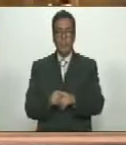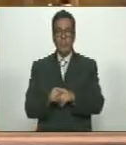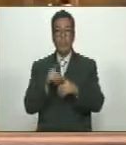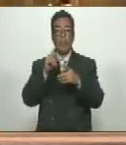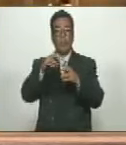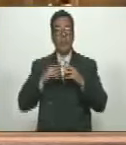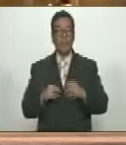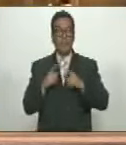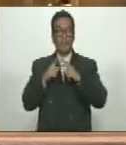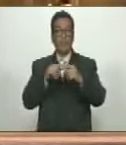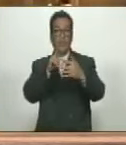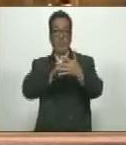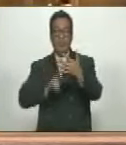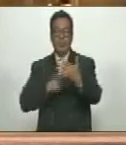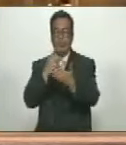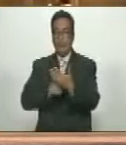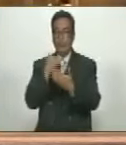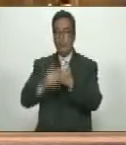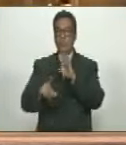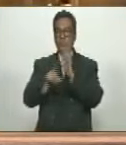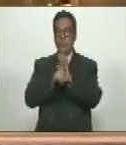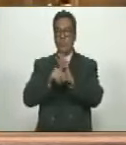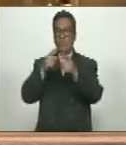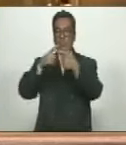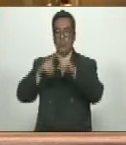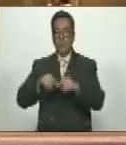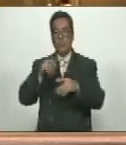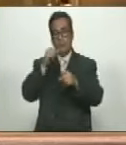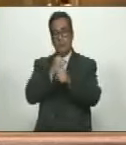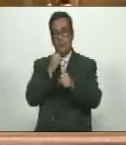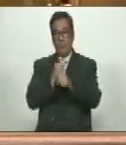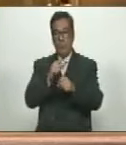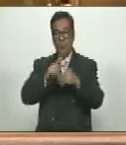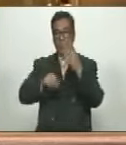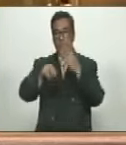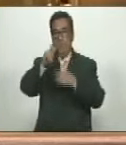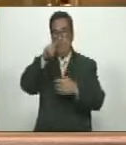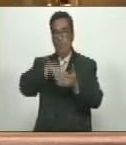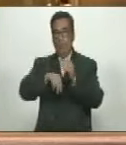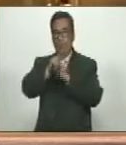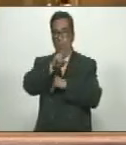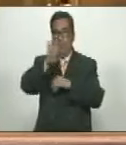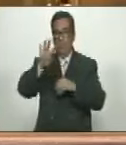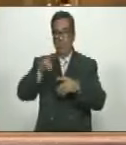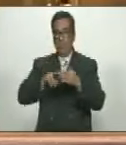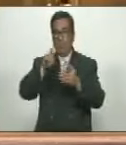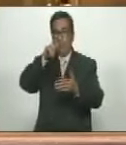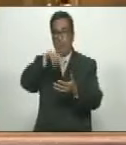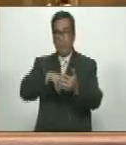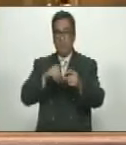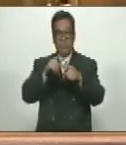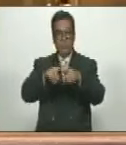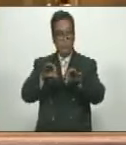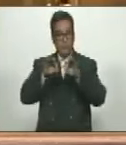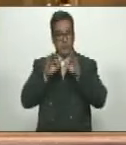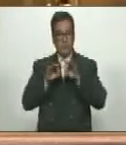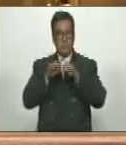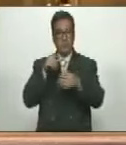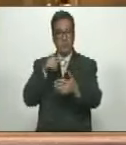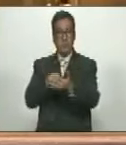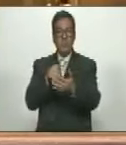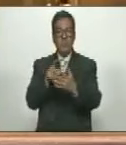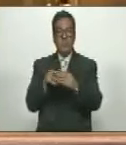en ocasión de exponer el proyecto de ley de presupuestos para el ejercicio económico financiero 2024 y el proyecto de ley especial de